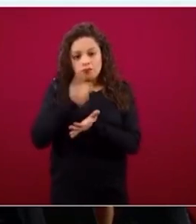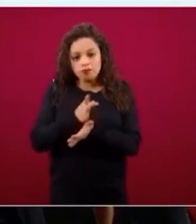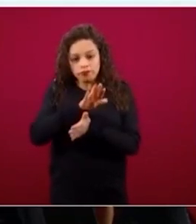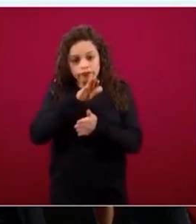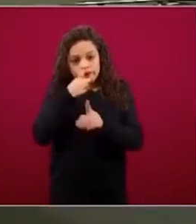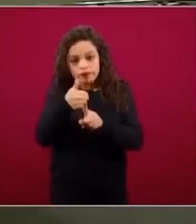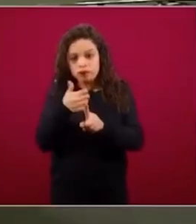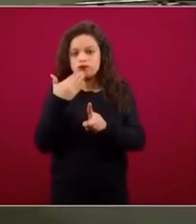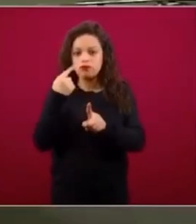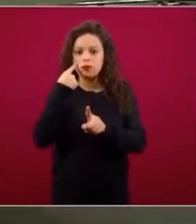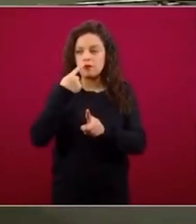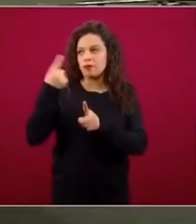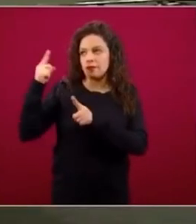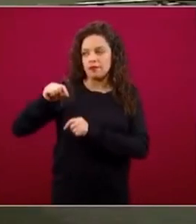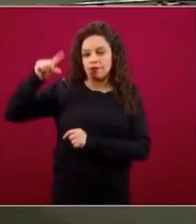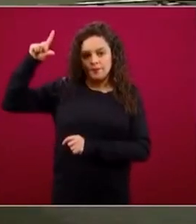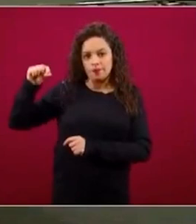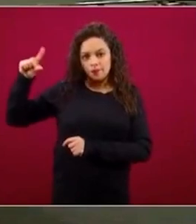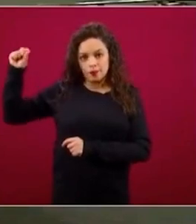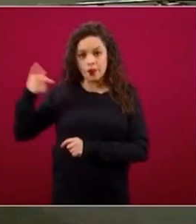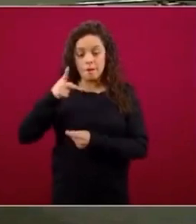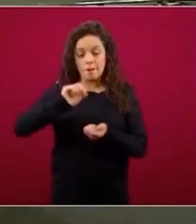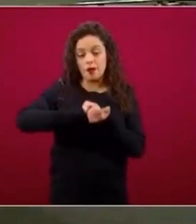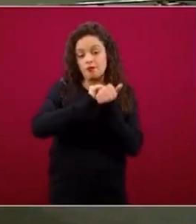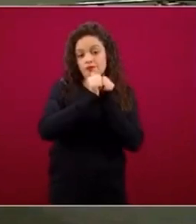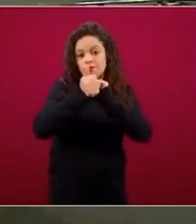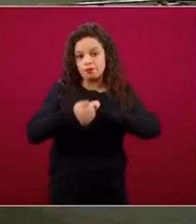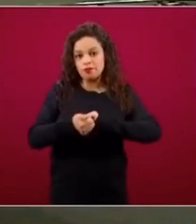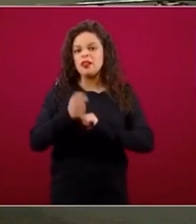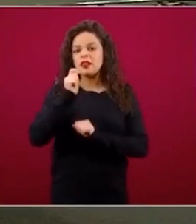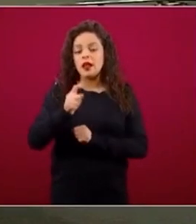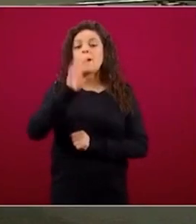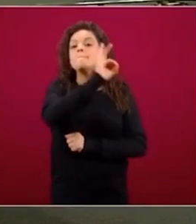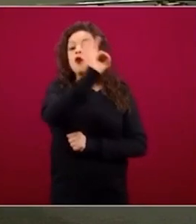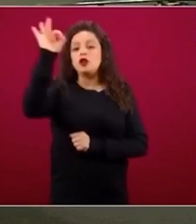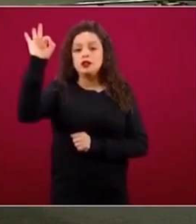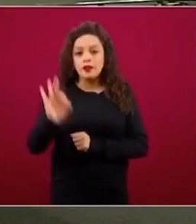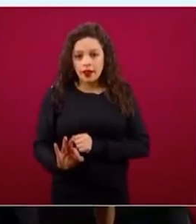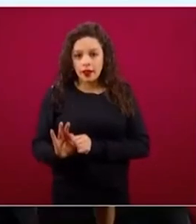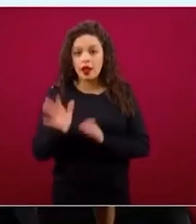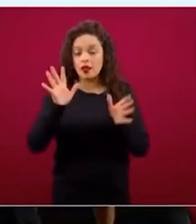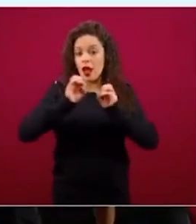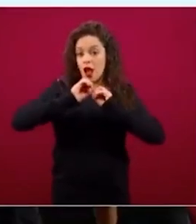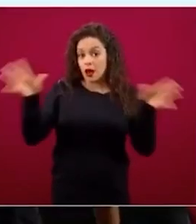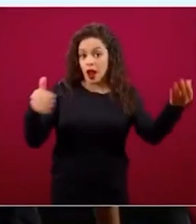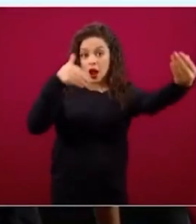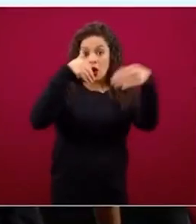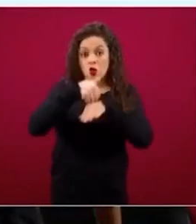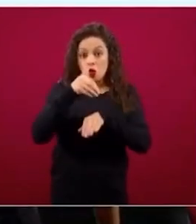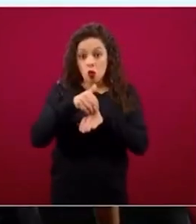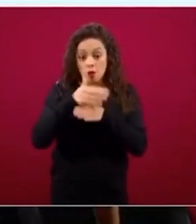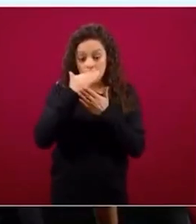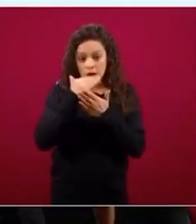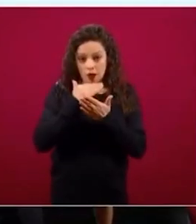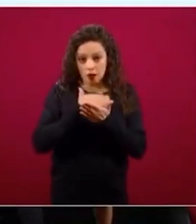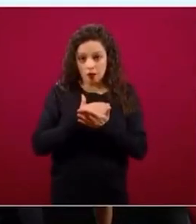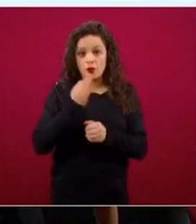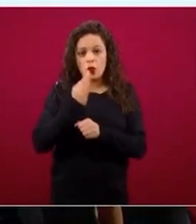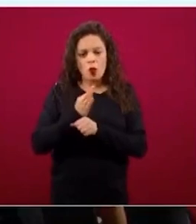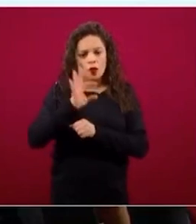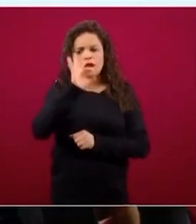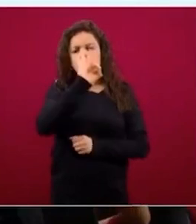lo vamos a convertir en porcentajes, ya dijimos con toda claridad el número, ahora lo vamos a llevar a porcentajes para ilustrar los